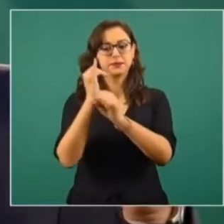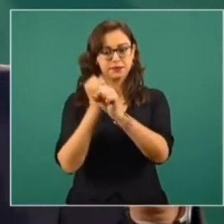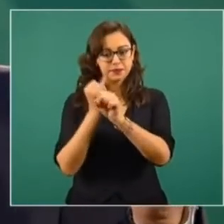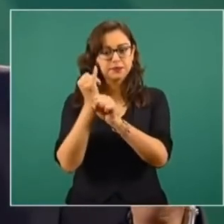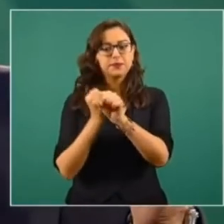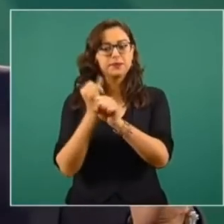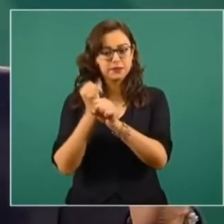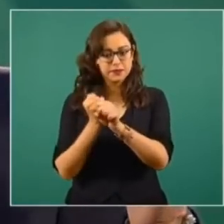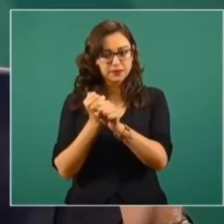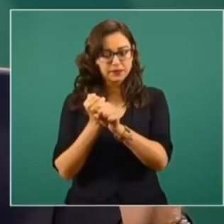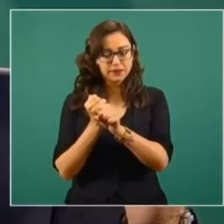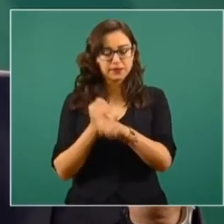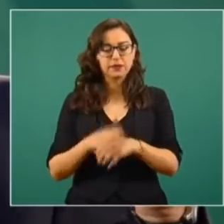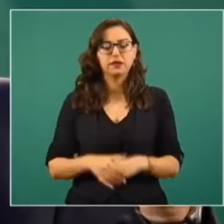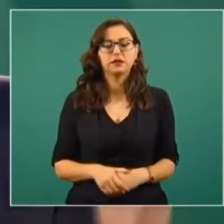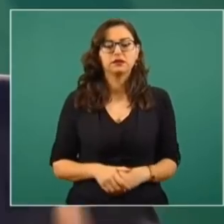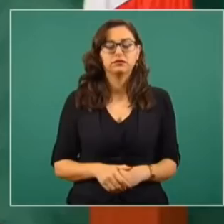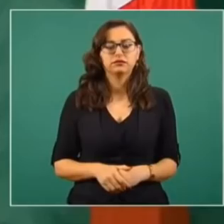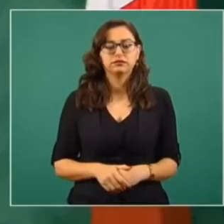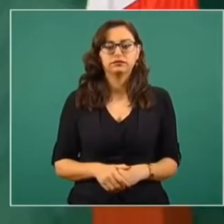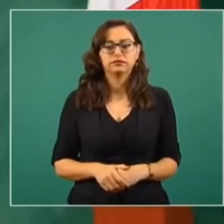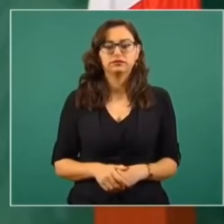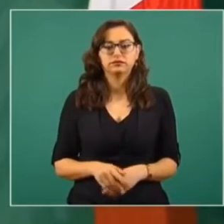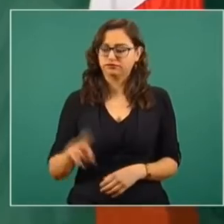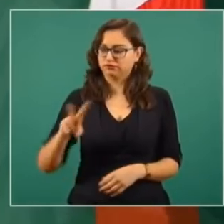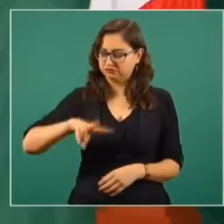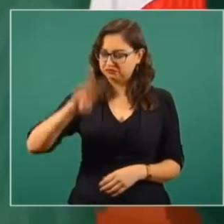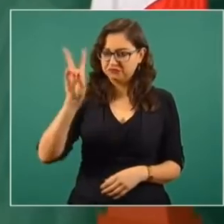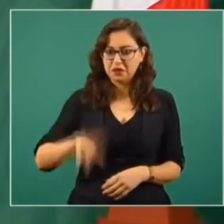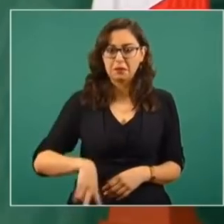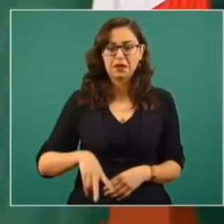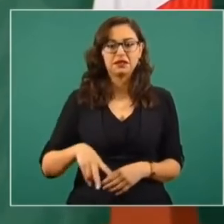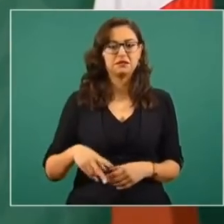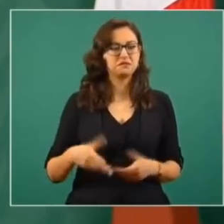que se ventile, que se sepa,